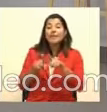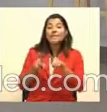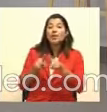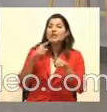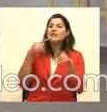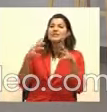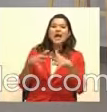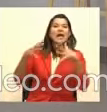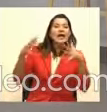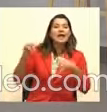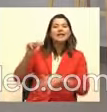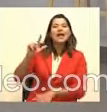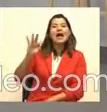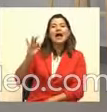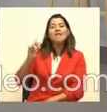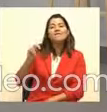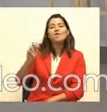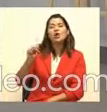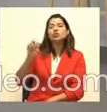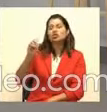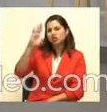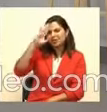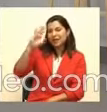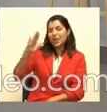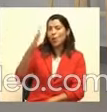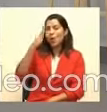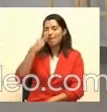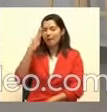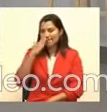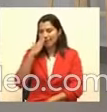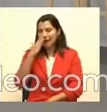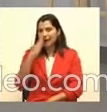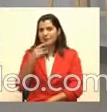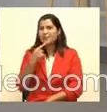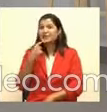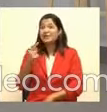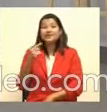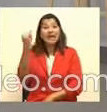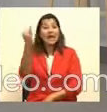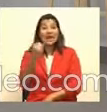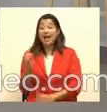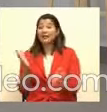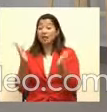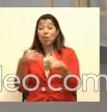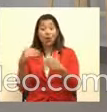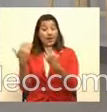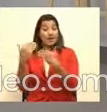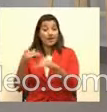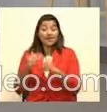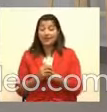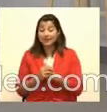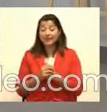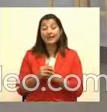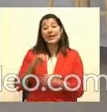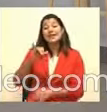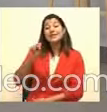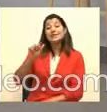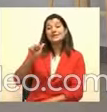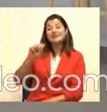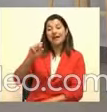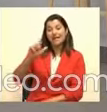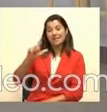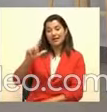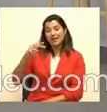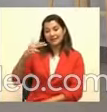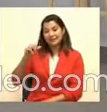Silvia Sandí, un ejemplo de que arte no conoce de límites, adelante. Doña Isabel Chávez nos manda